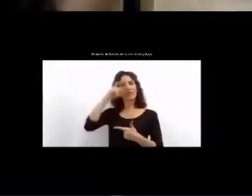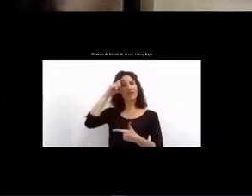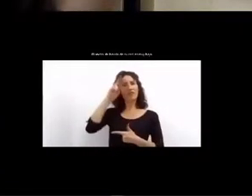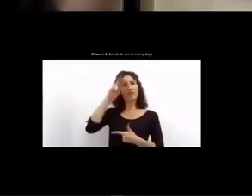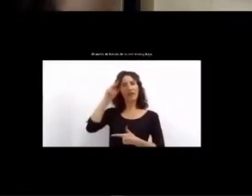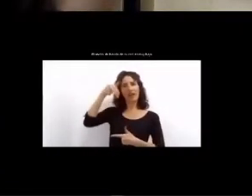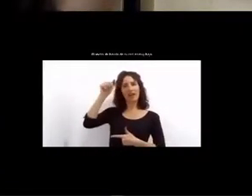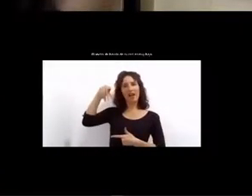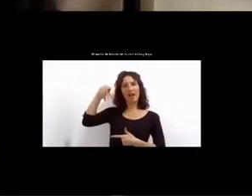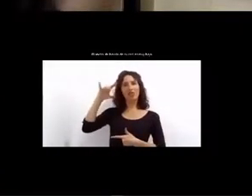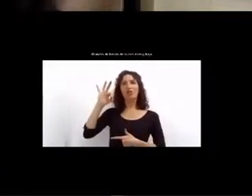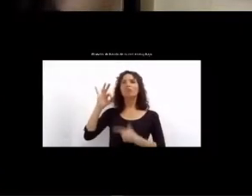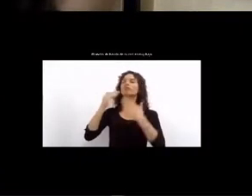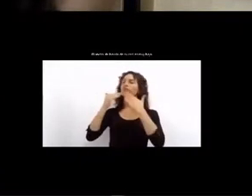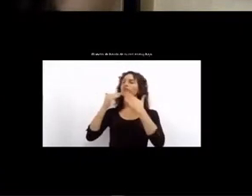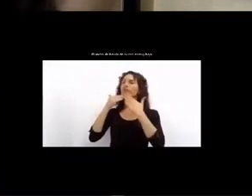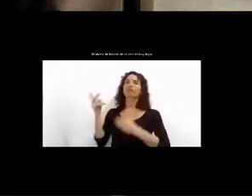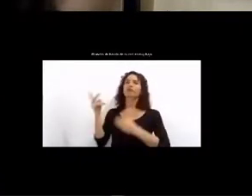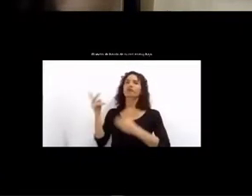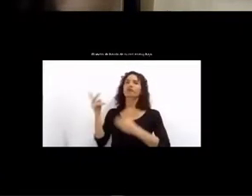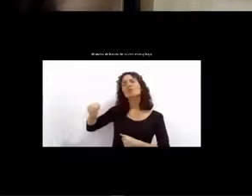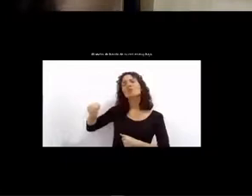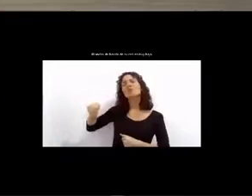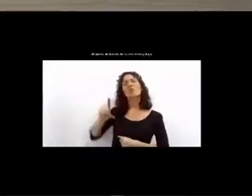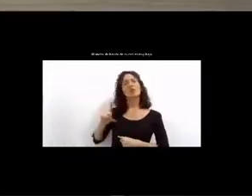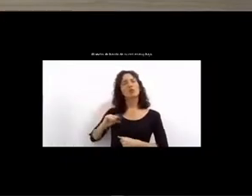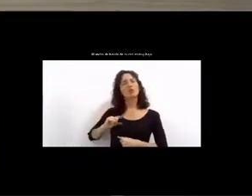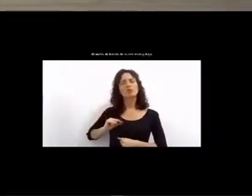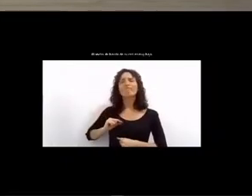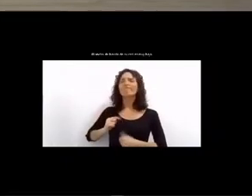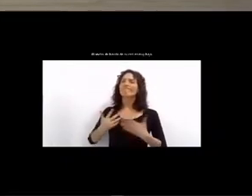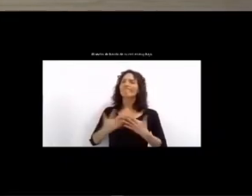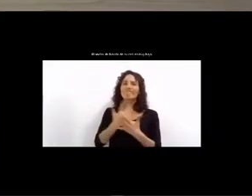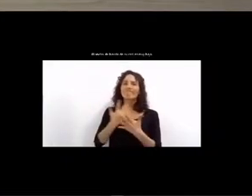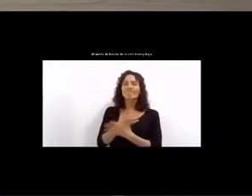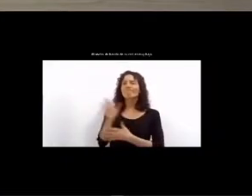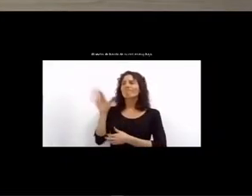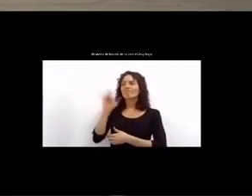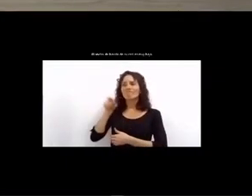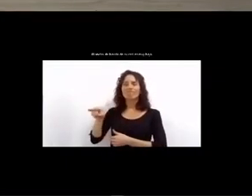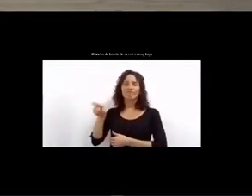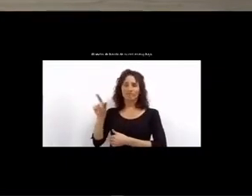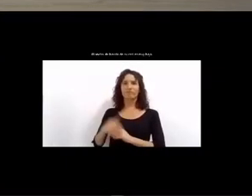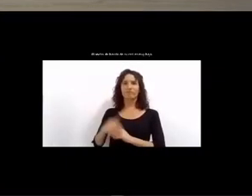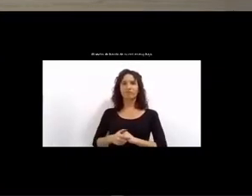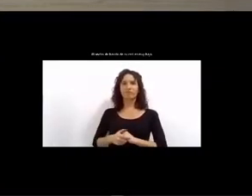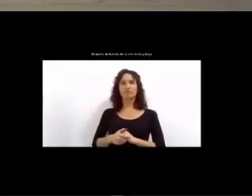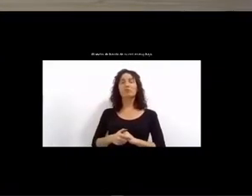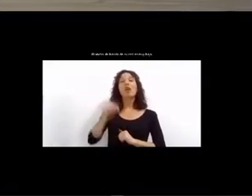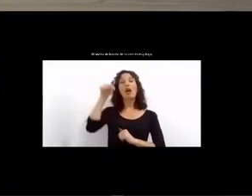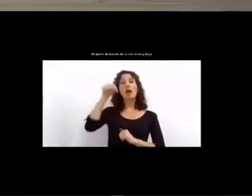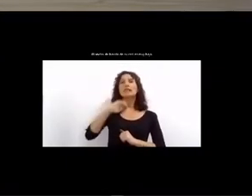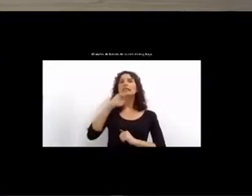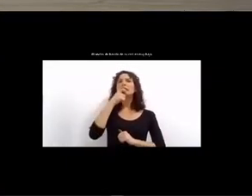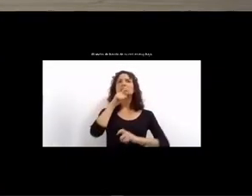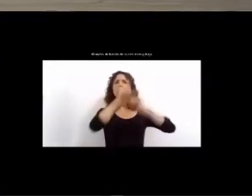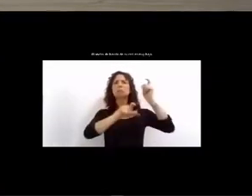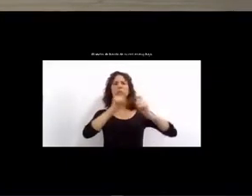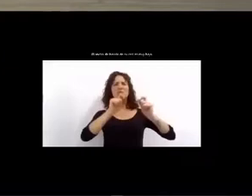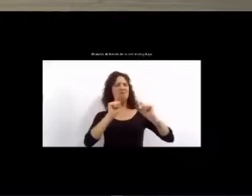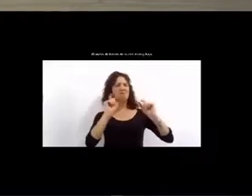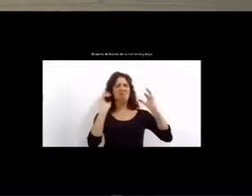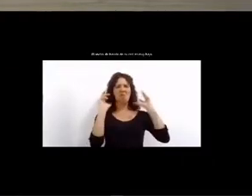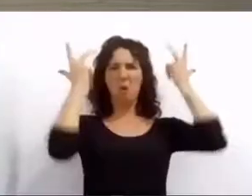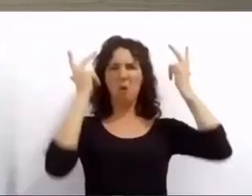resignificar el dolor y buscar la paz en la ciudad. Para ganarle a los violentos debemos reconstruir los